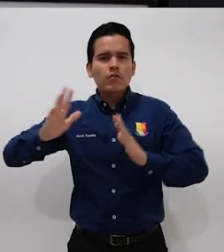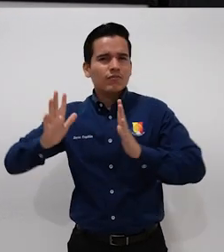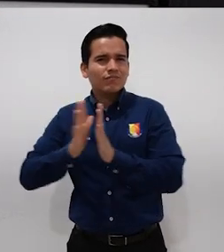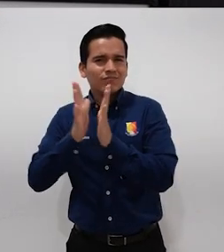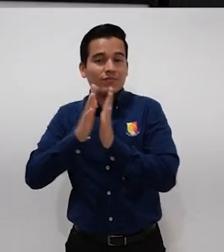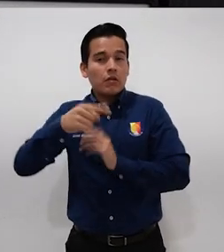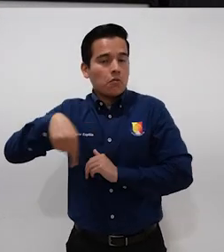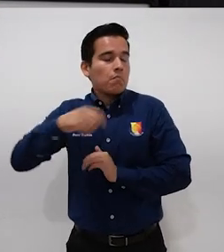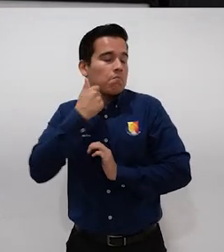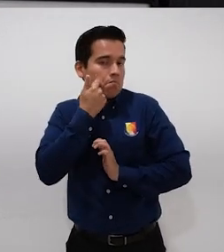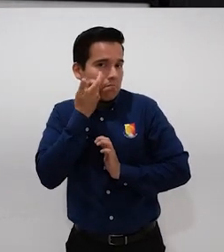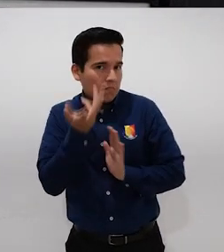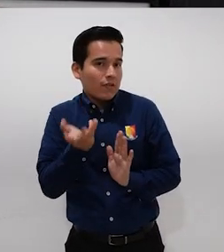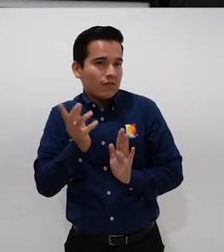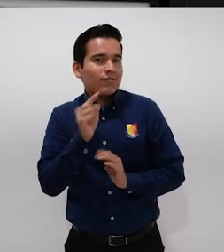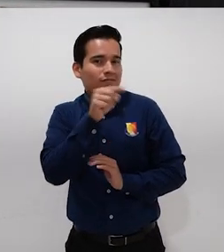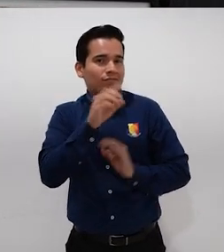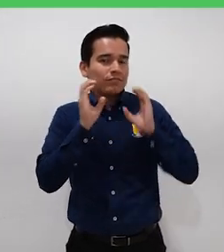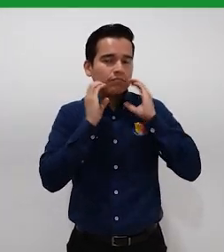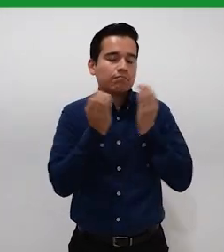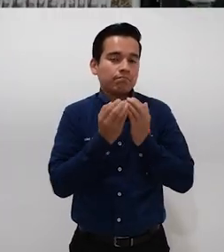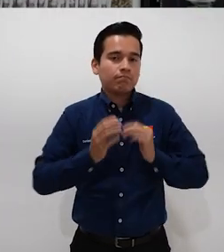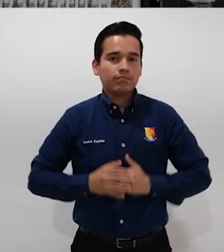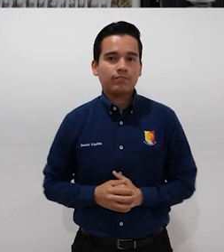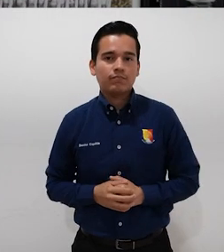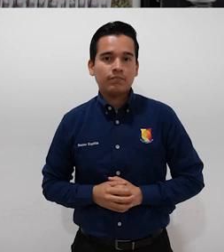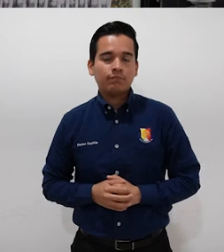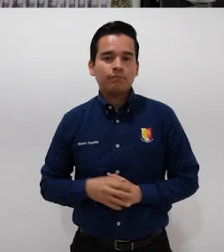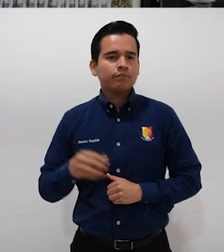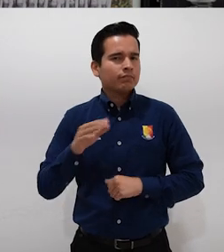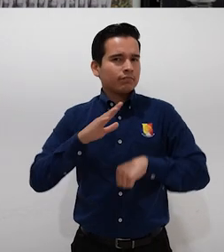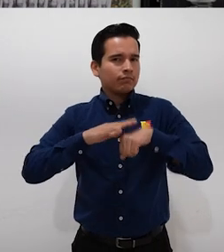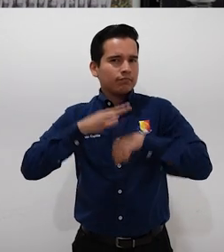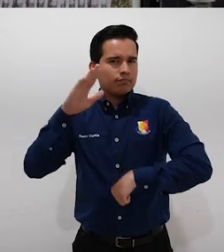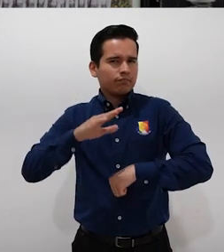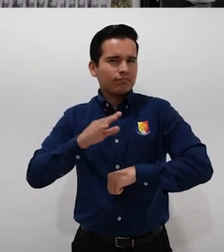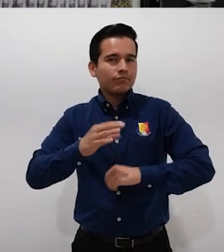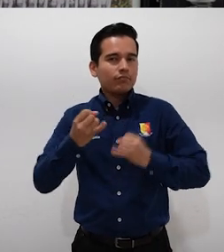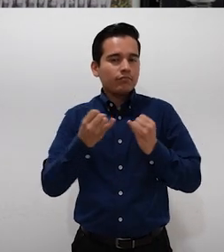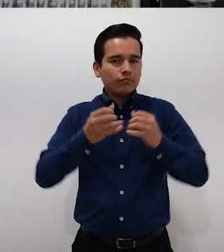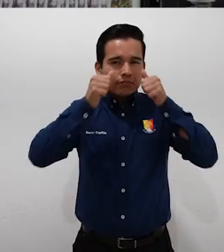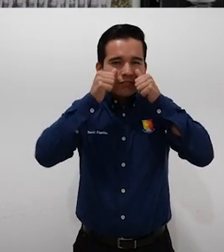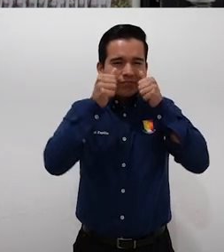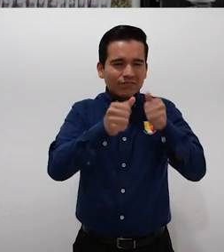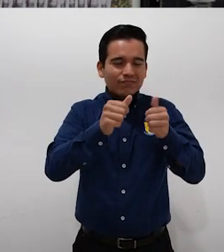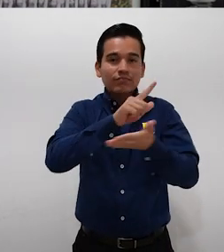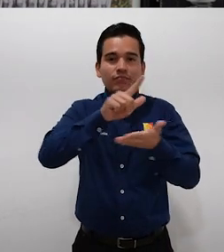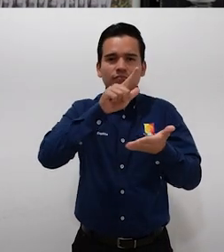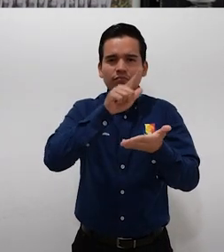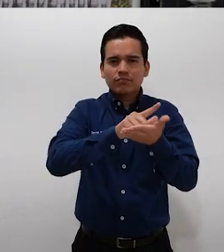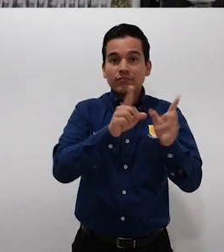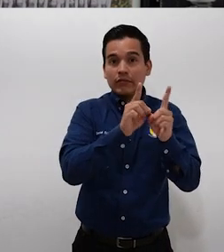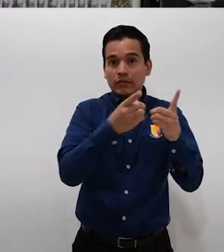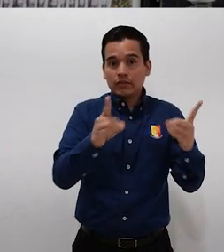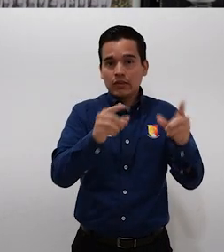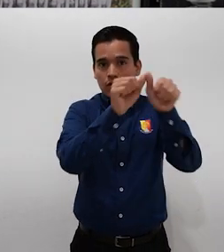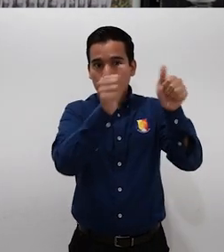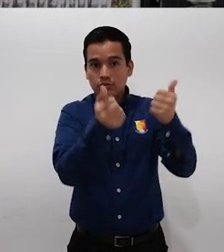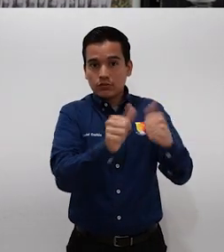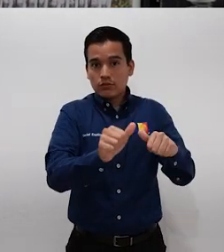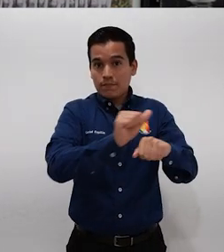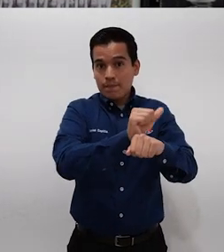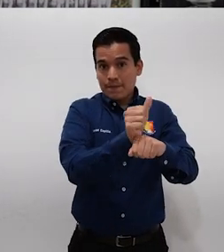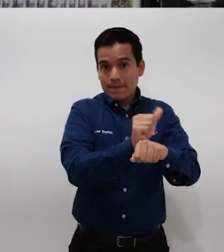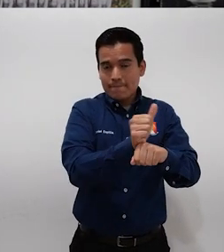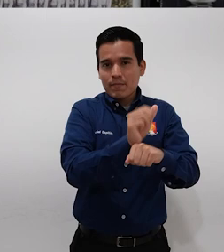de quienes desean estar en este congreso. Y en otra información, dando seguimiento a la Ley de Desarrollo Artesanal